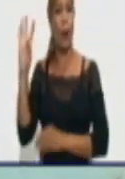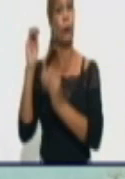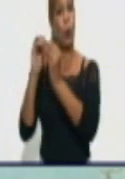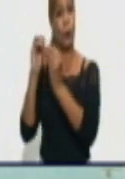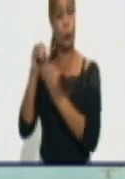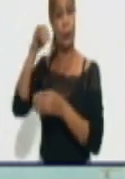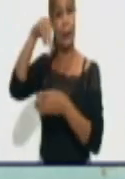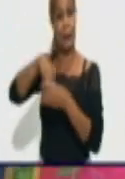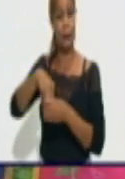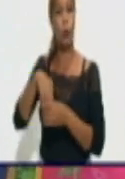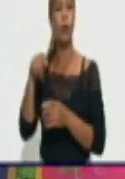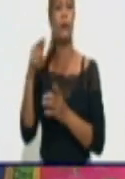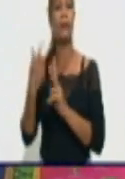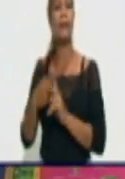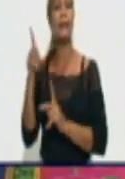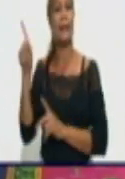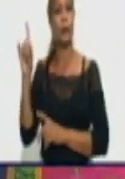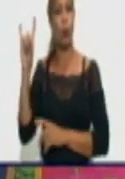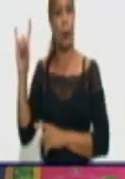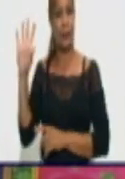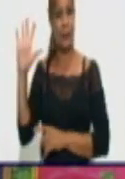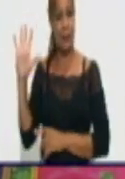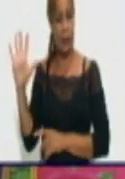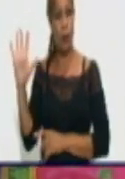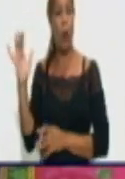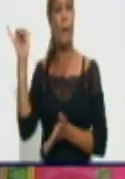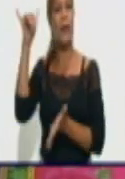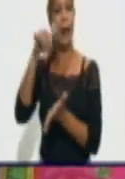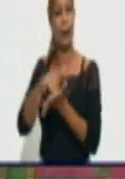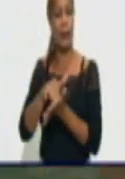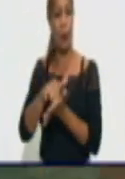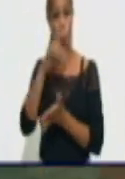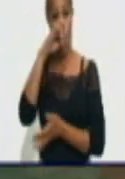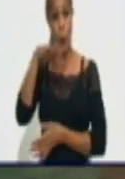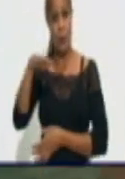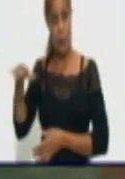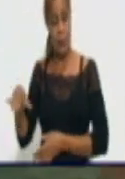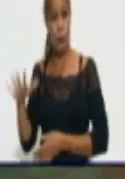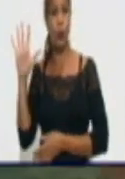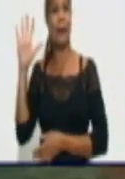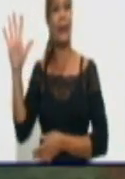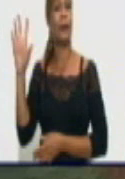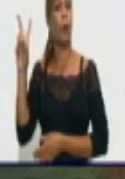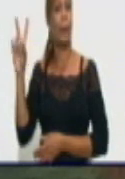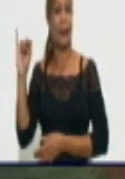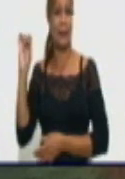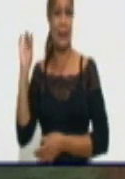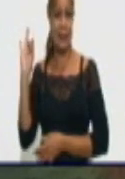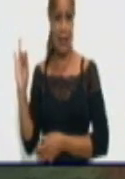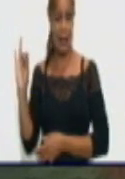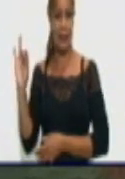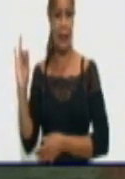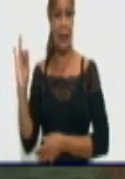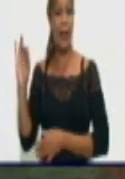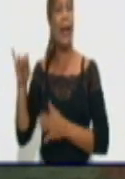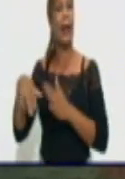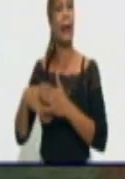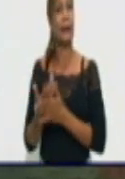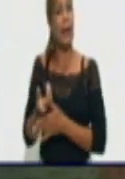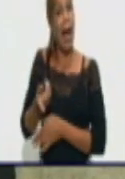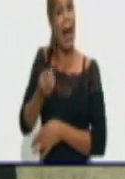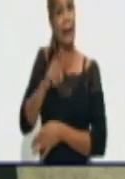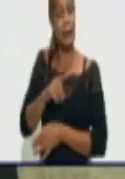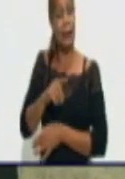195 viajeros. En la edad pediátrica acumulamos ya un total de 527. Del día fueron 5